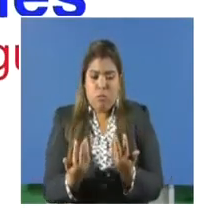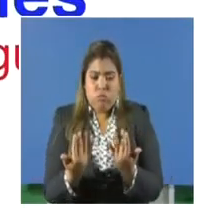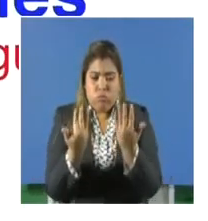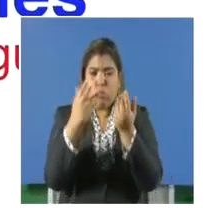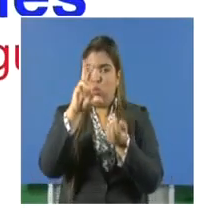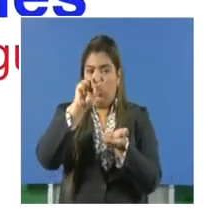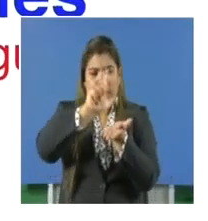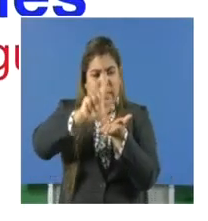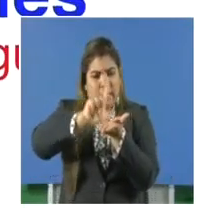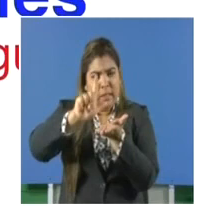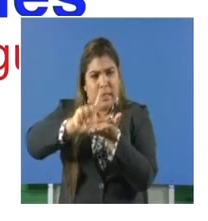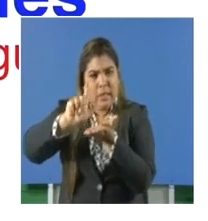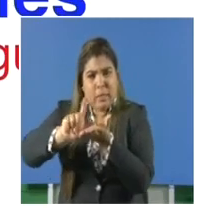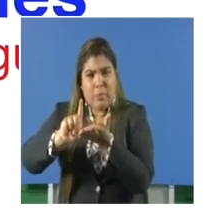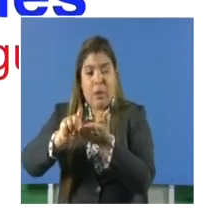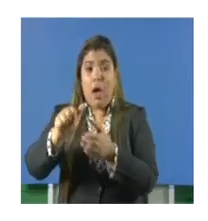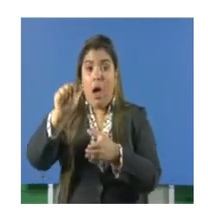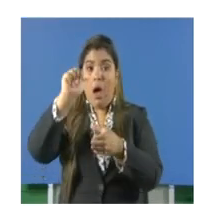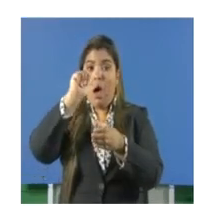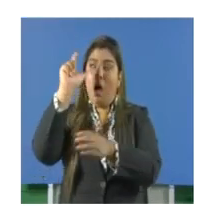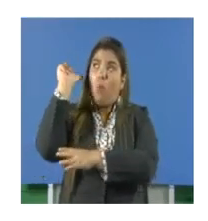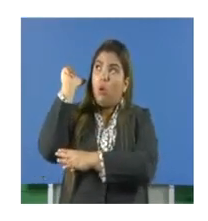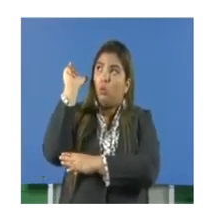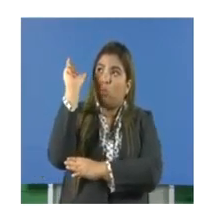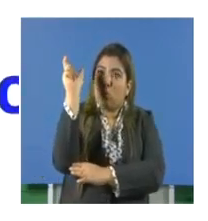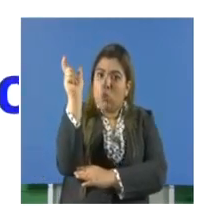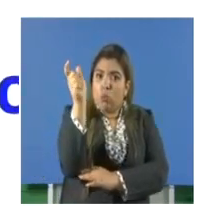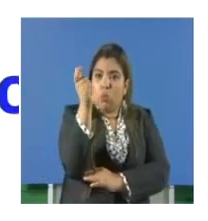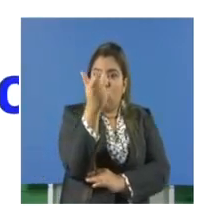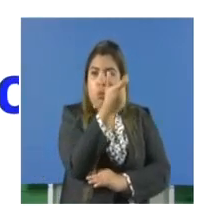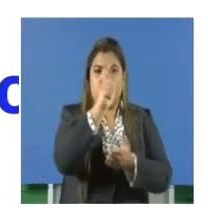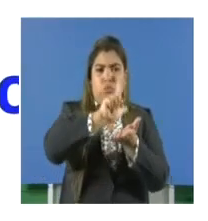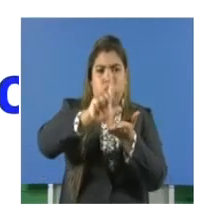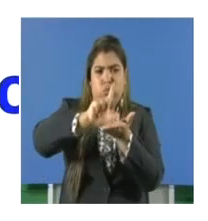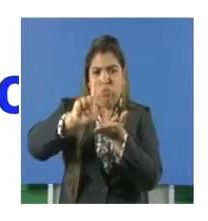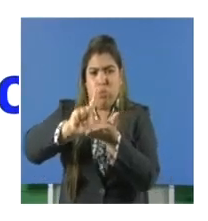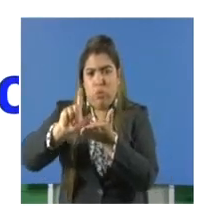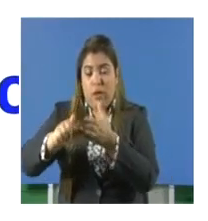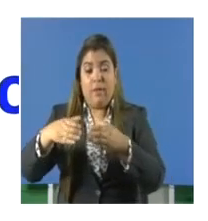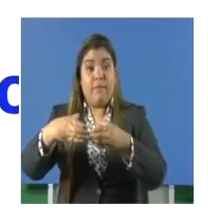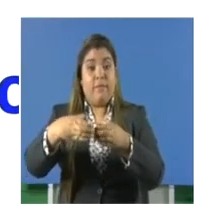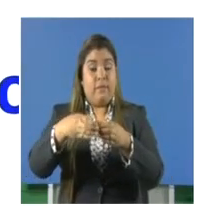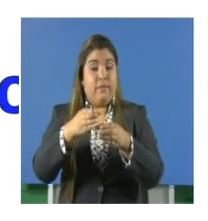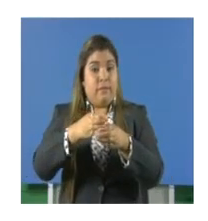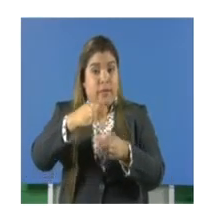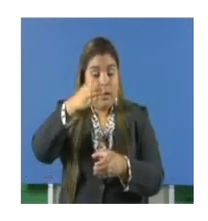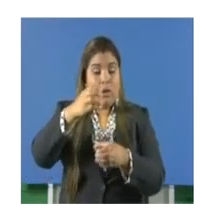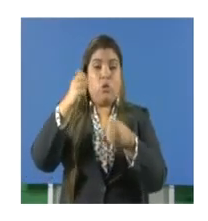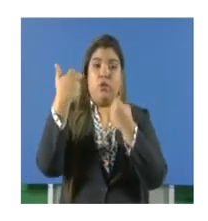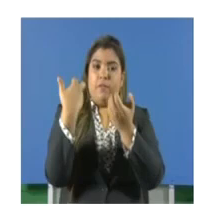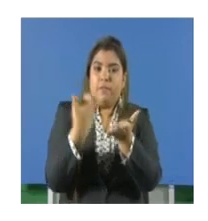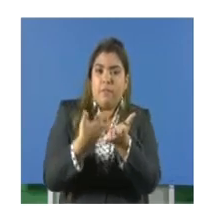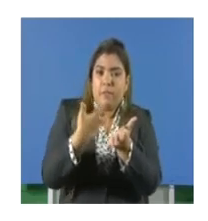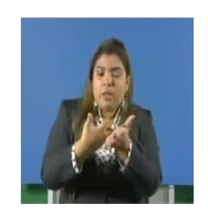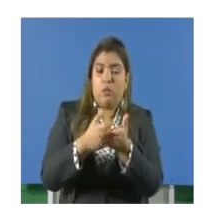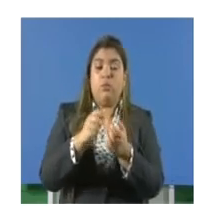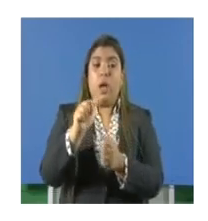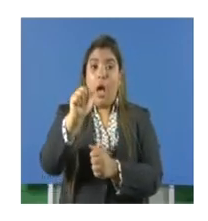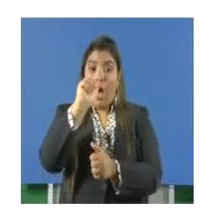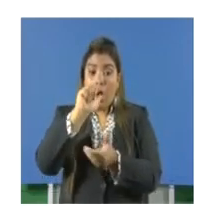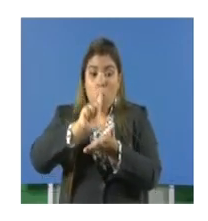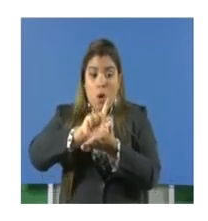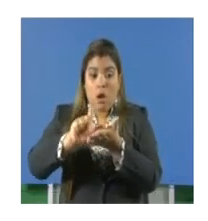Limpia los canales y desagües. Coloca boca abajo baldes, latas, frascos o botella. Cambia